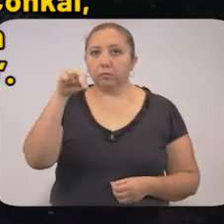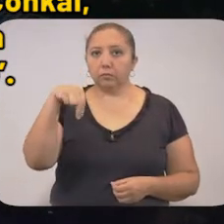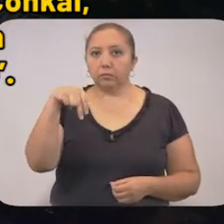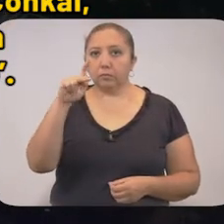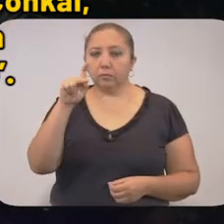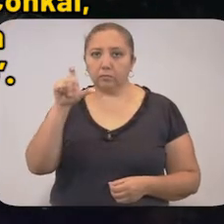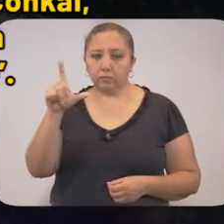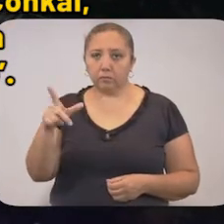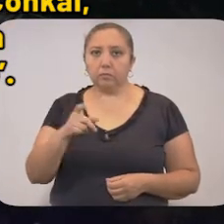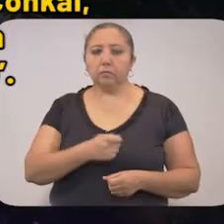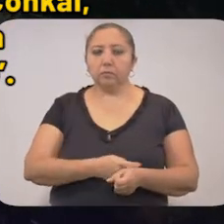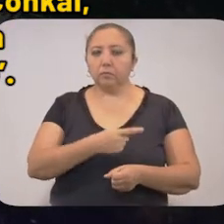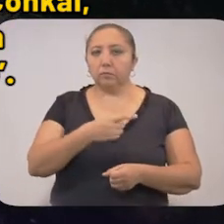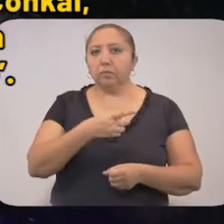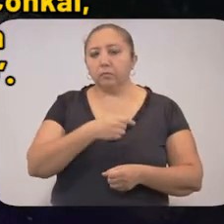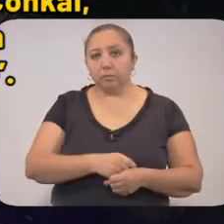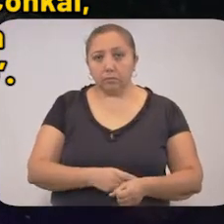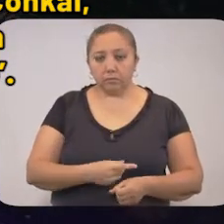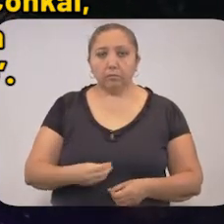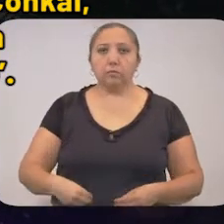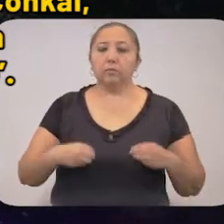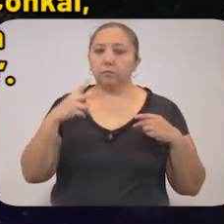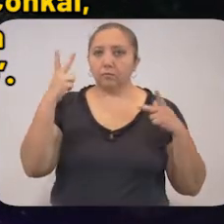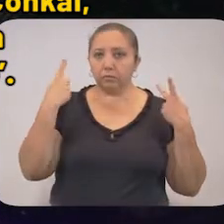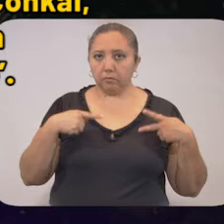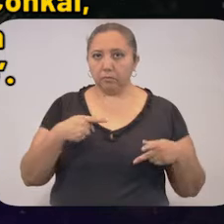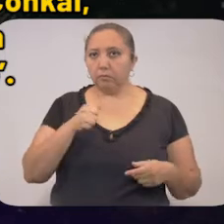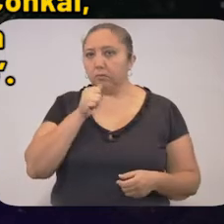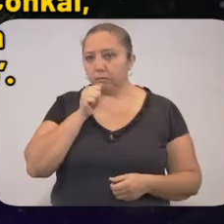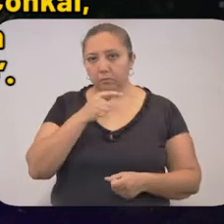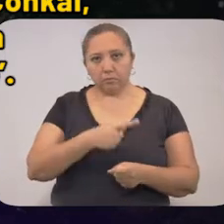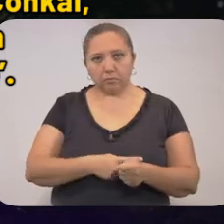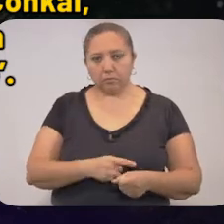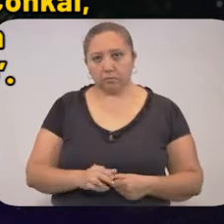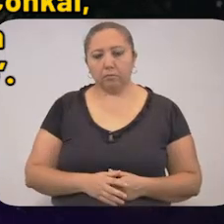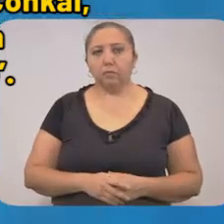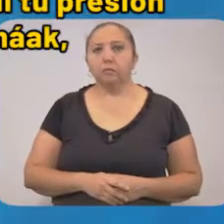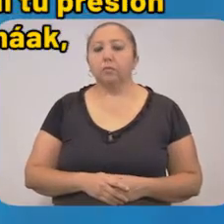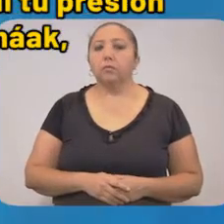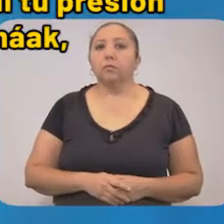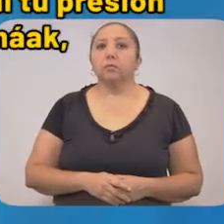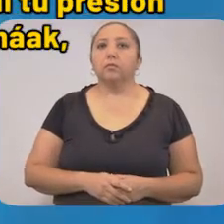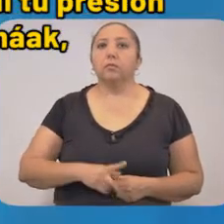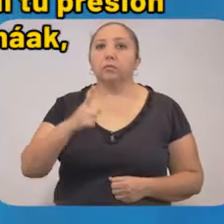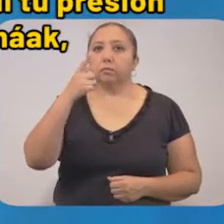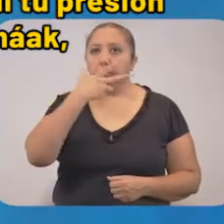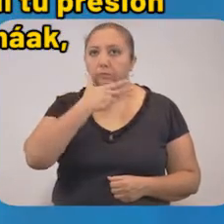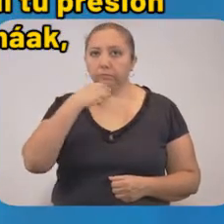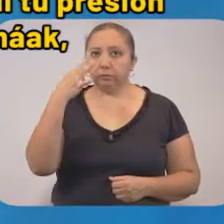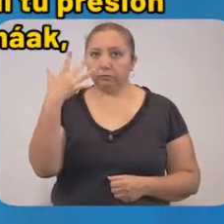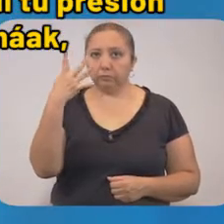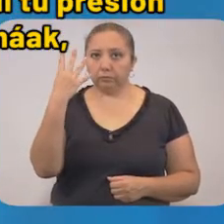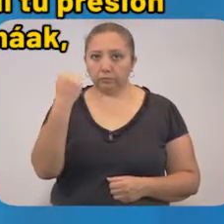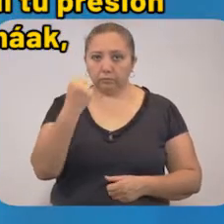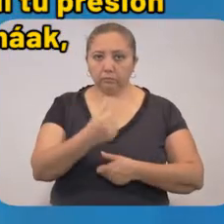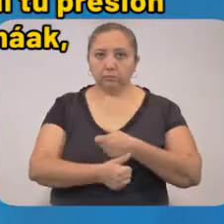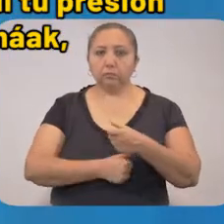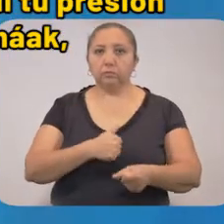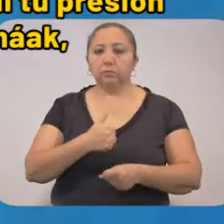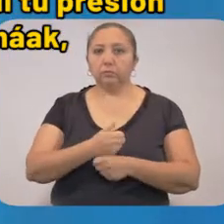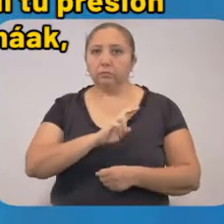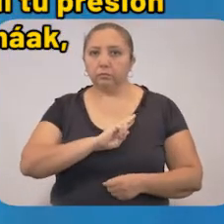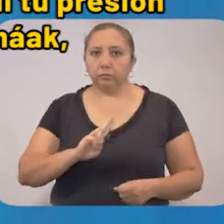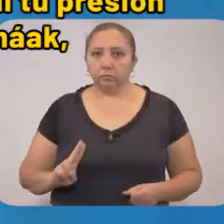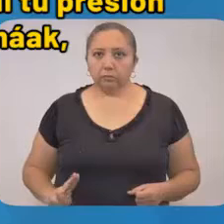con antecedentes de hipertensión, vivía con dos personas que no presentan síntomas. Un hombre de 59 años, de